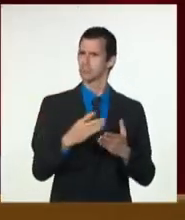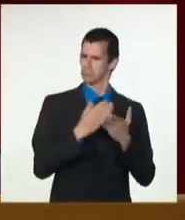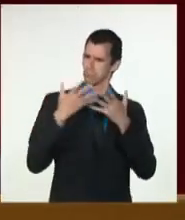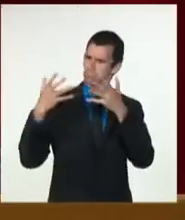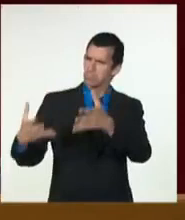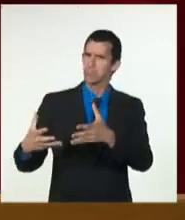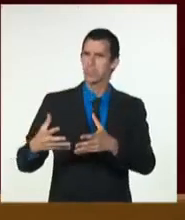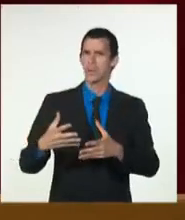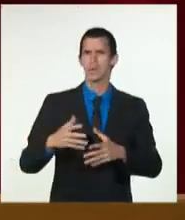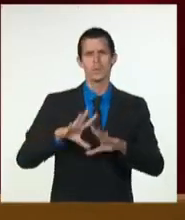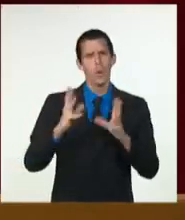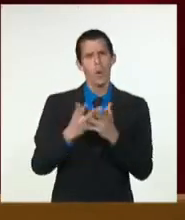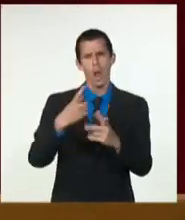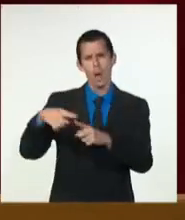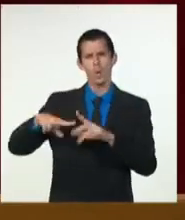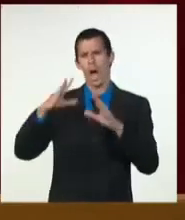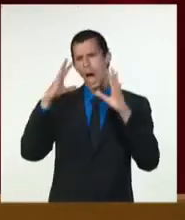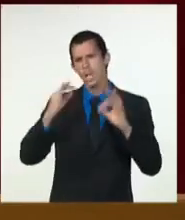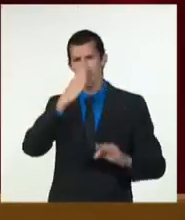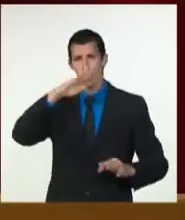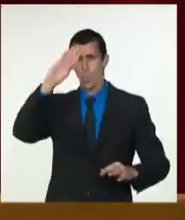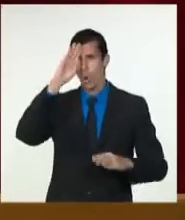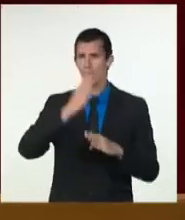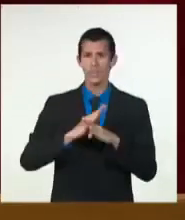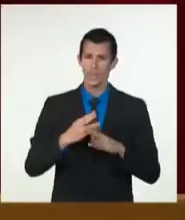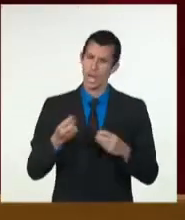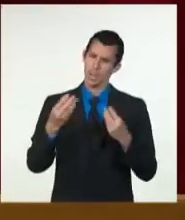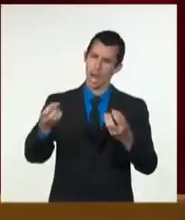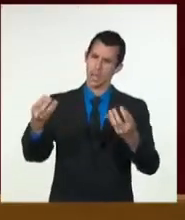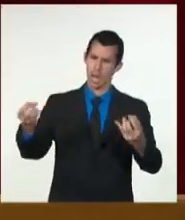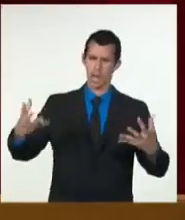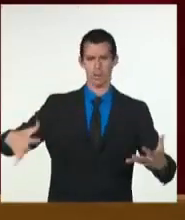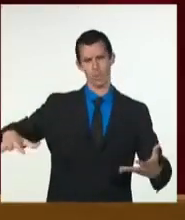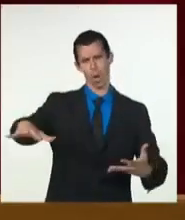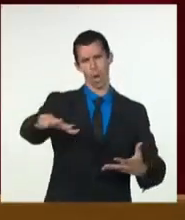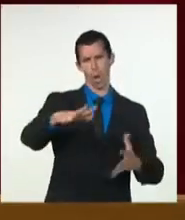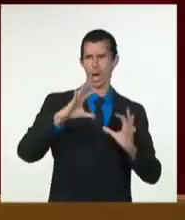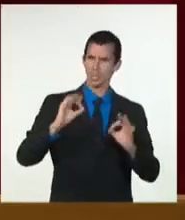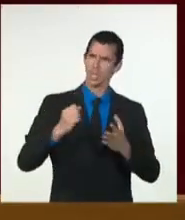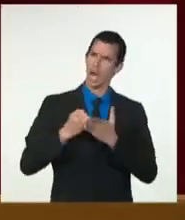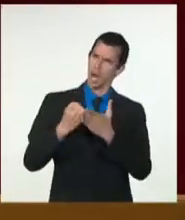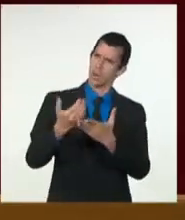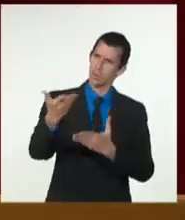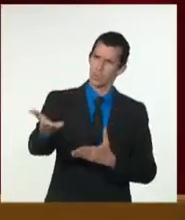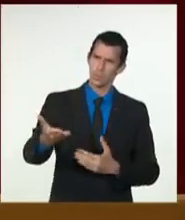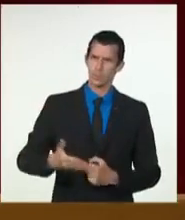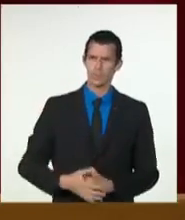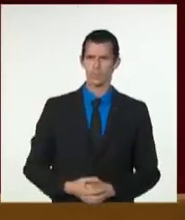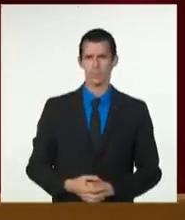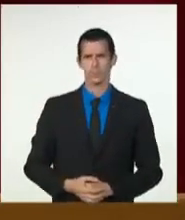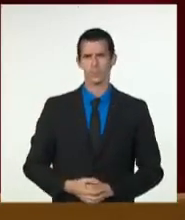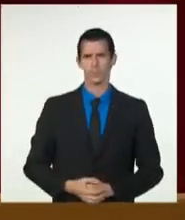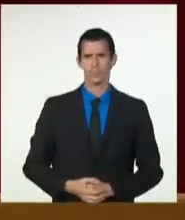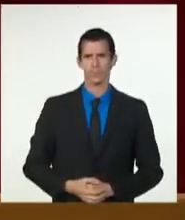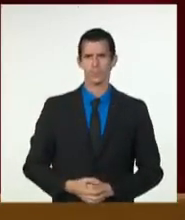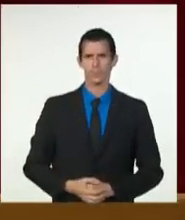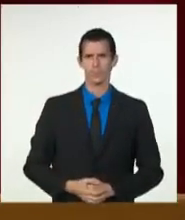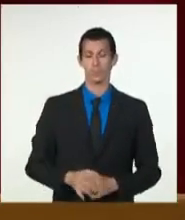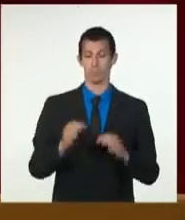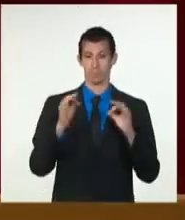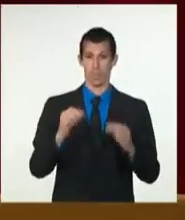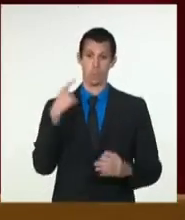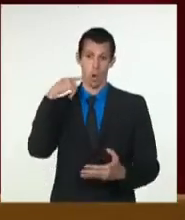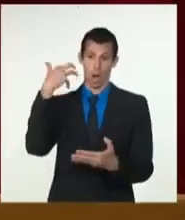y con grupos de amigos de Cuba en encuentros caracterizados por las expresiones de amistad, solidaridad y